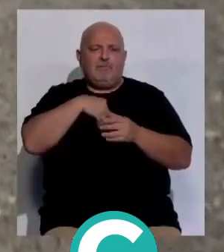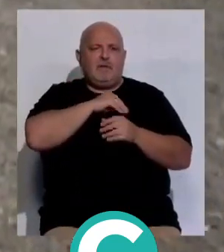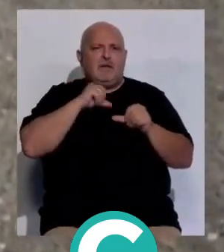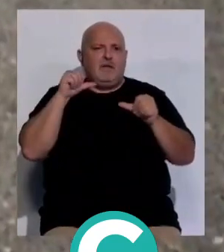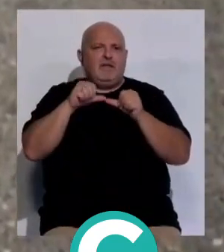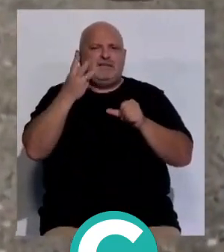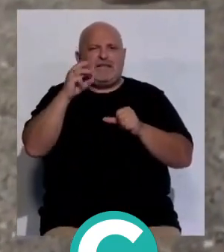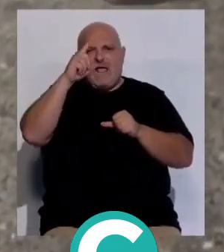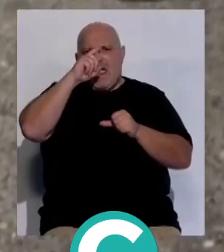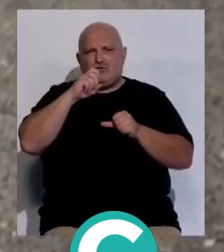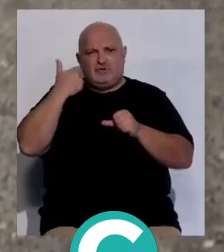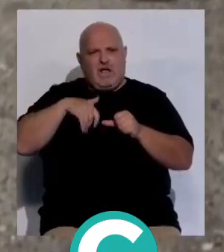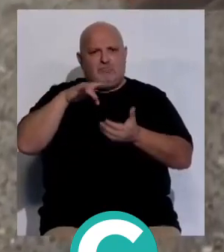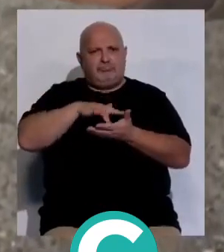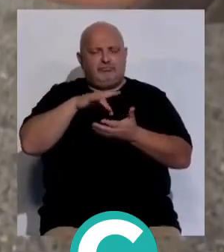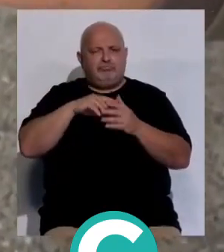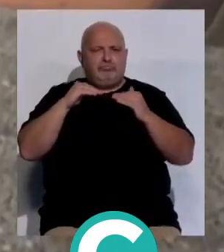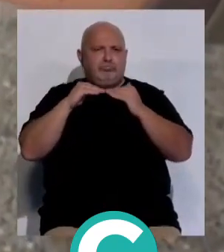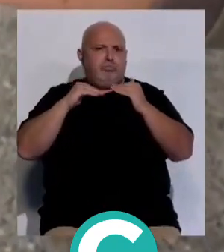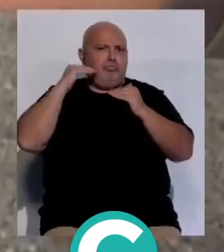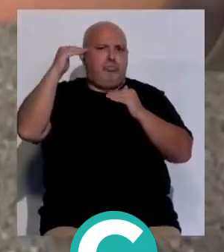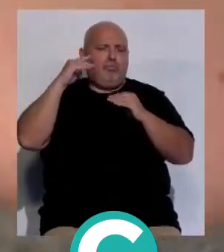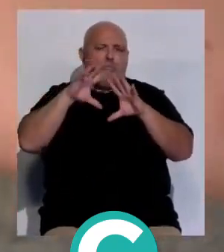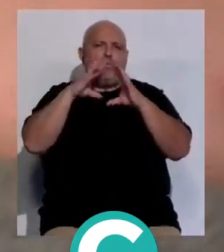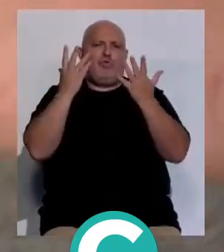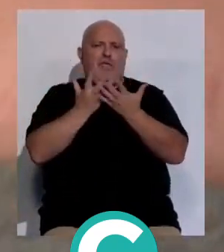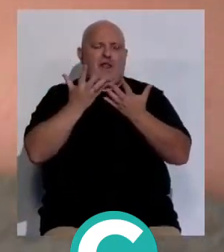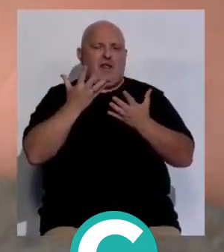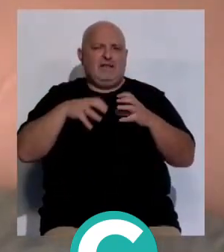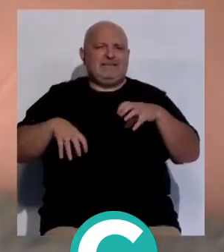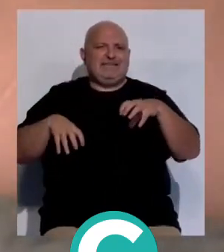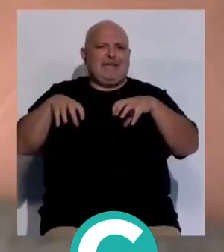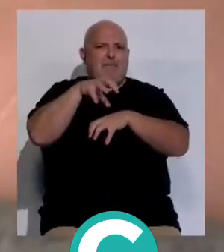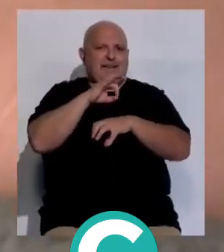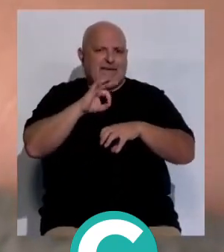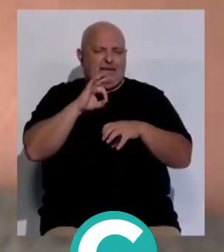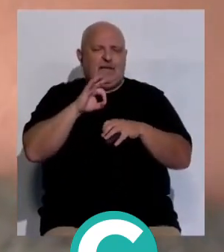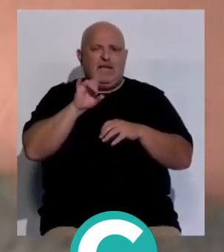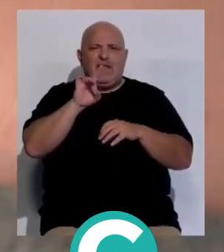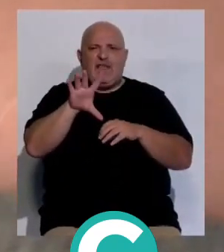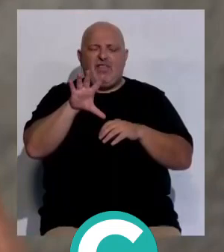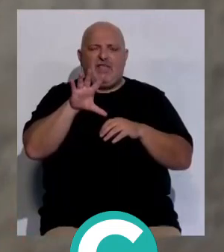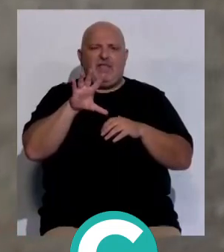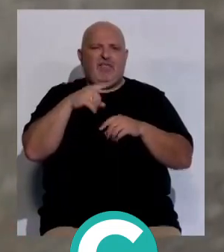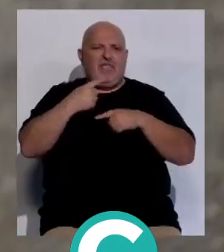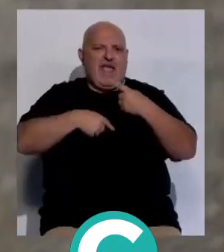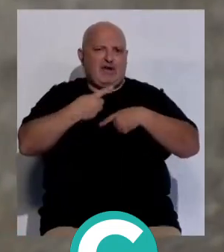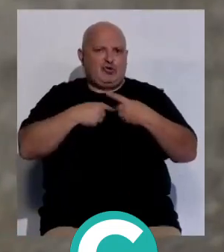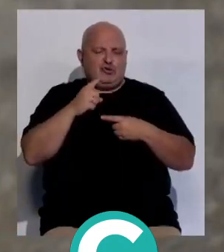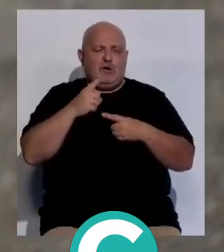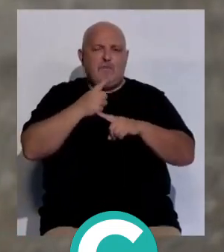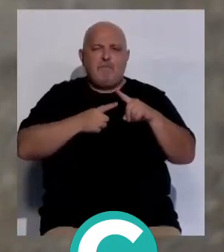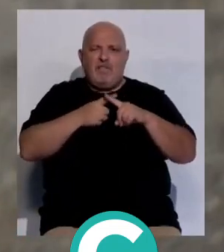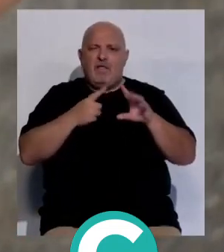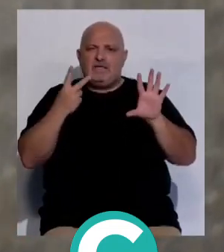lleva más de 30 años consecutivos situada a la vanguardia mundial en donación y trasplante de órganos con 15 trasplantes diarios y una